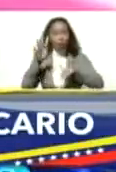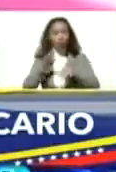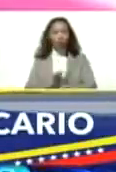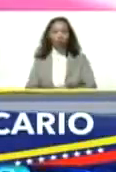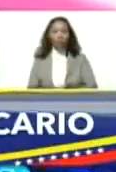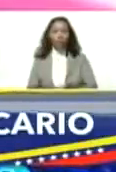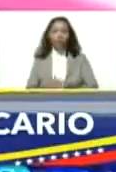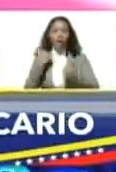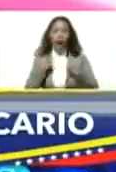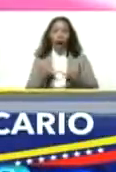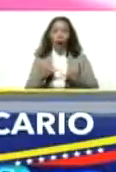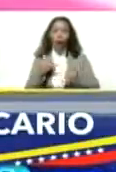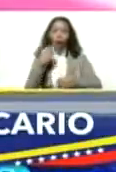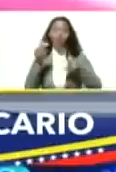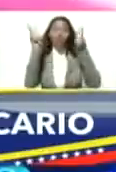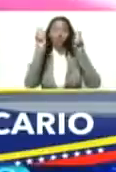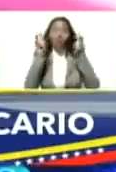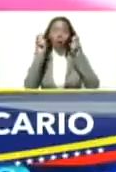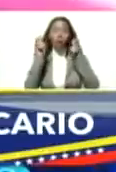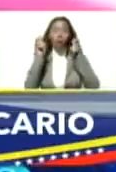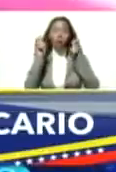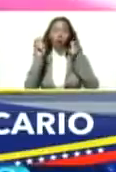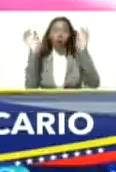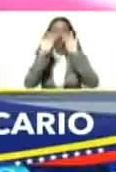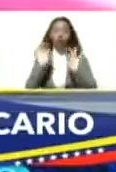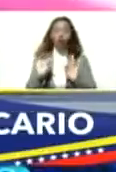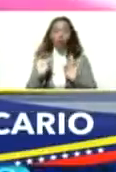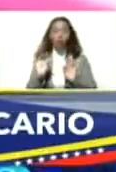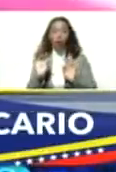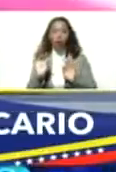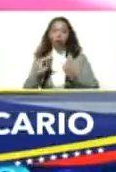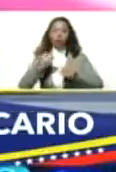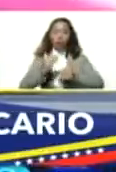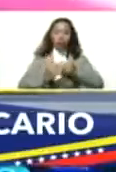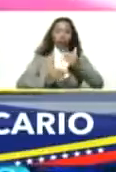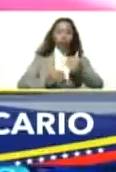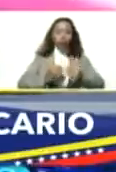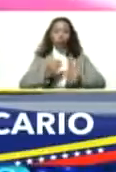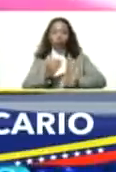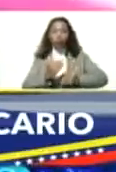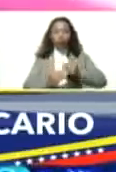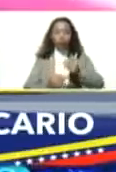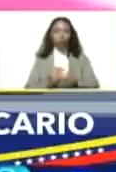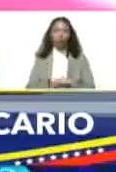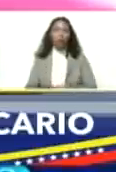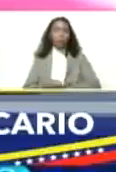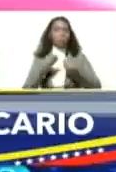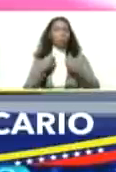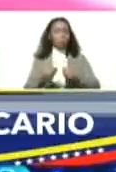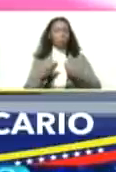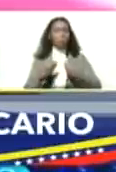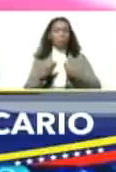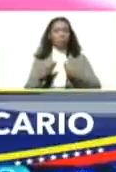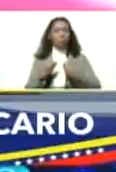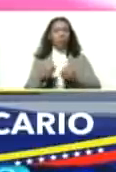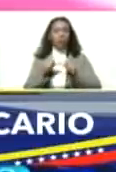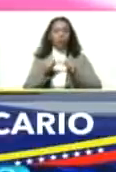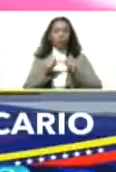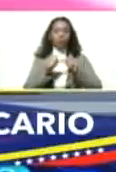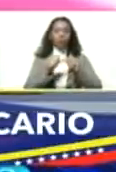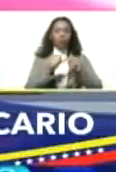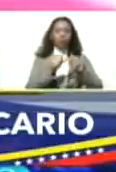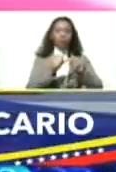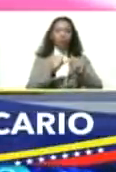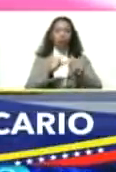Y ahora están tomando un nuevo ritmo, nuevo ritmo para mantener los